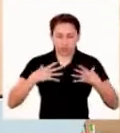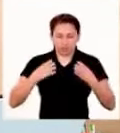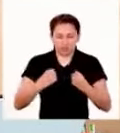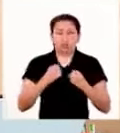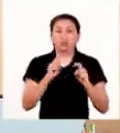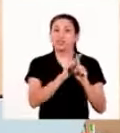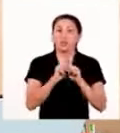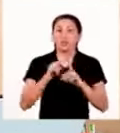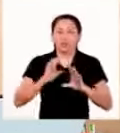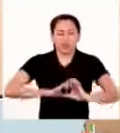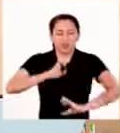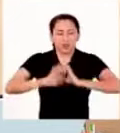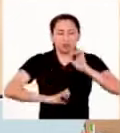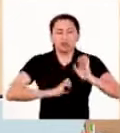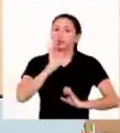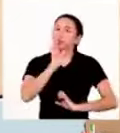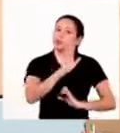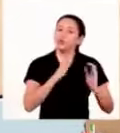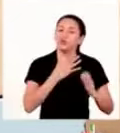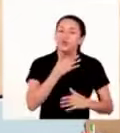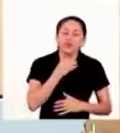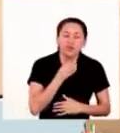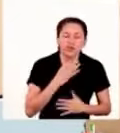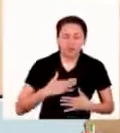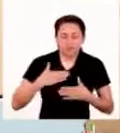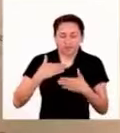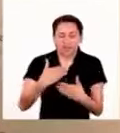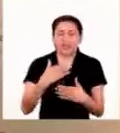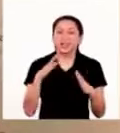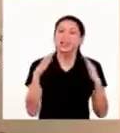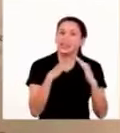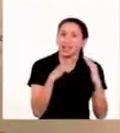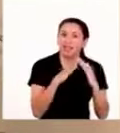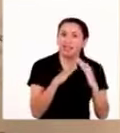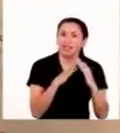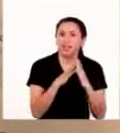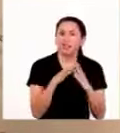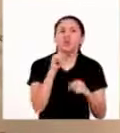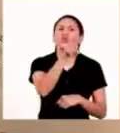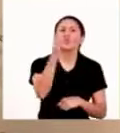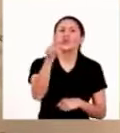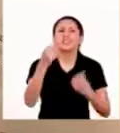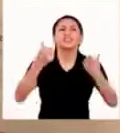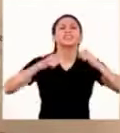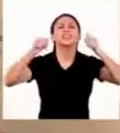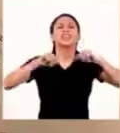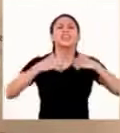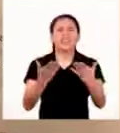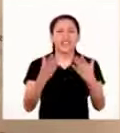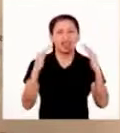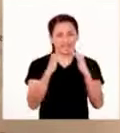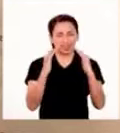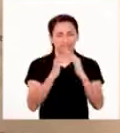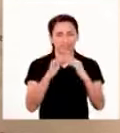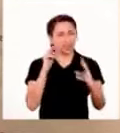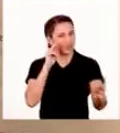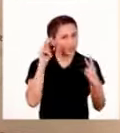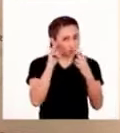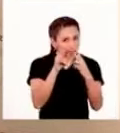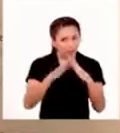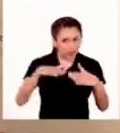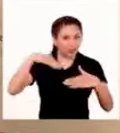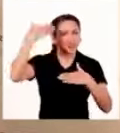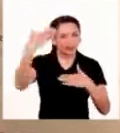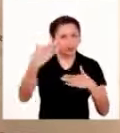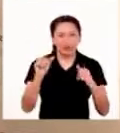físico y emocional de las personas adultas mayores en casa. ¿Y ustedes? ¿Cómo van en casa? Nos vemos en